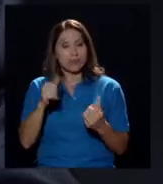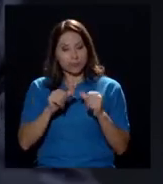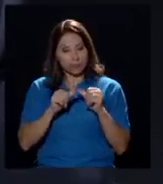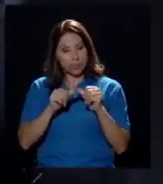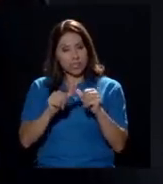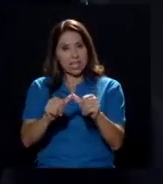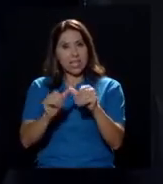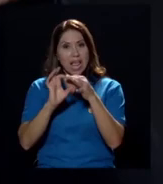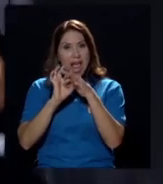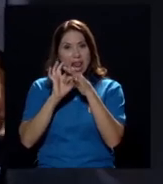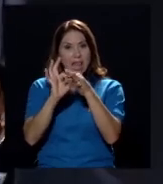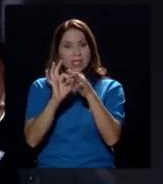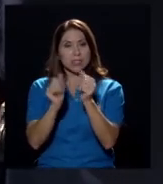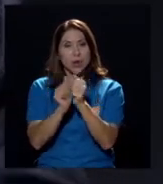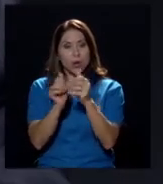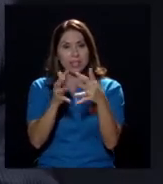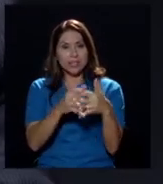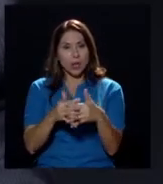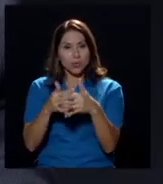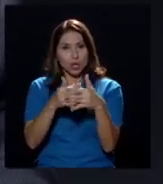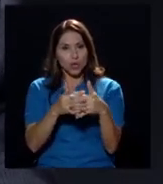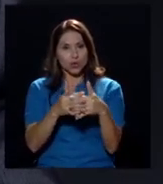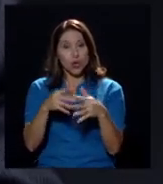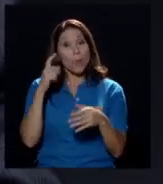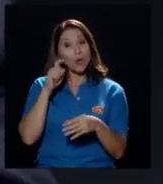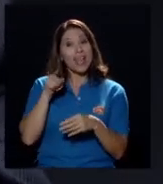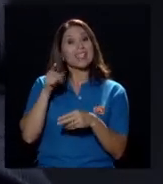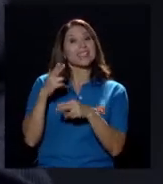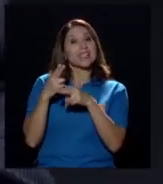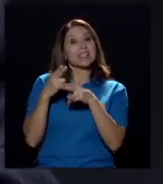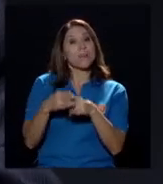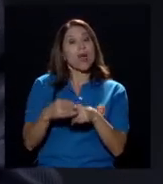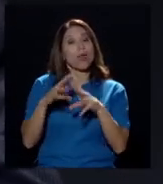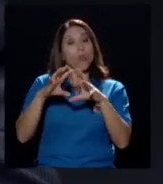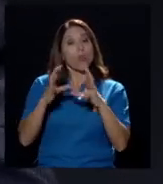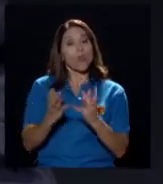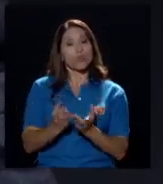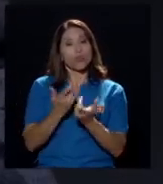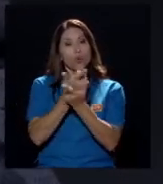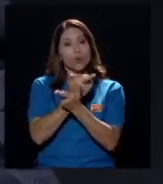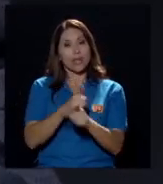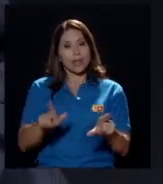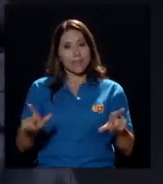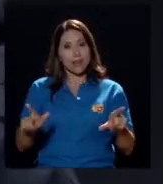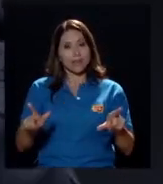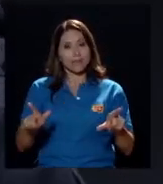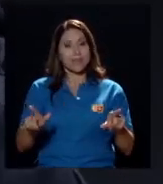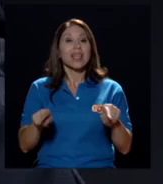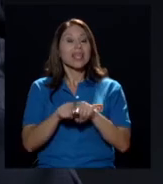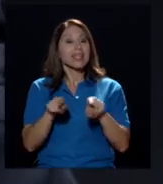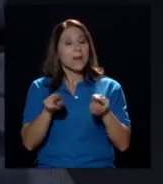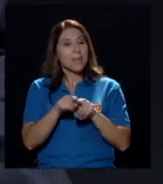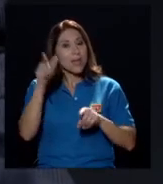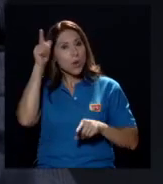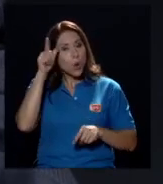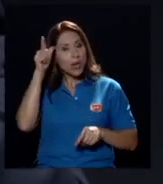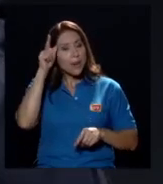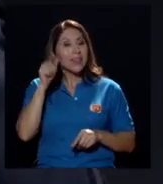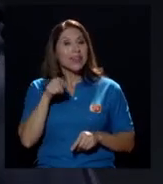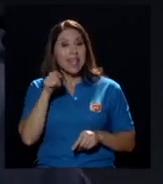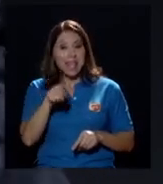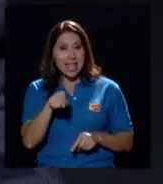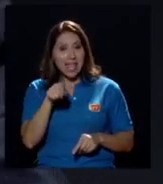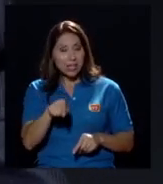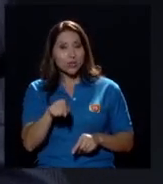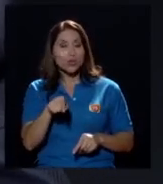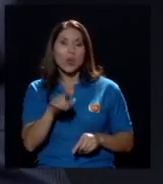primero ese es el llamado mundo libre y segundo lógicamente eso es la